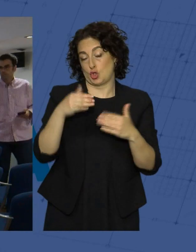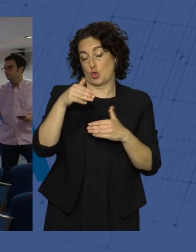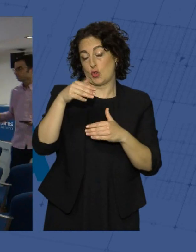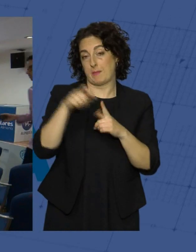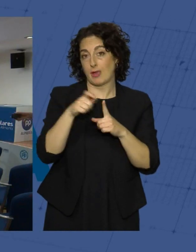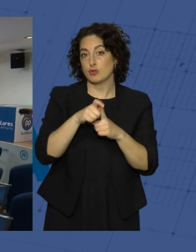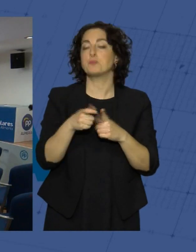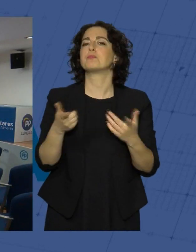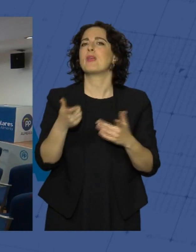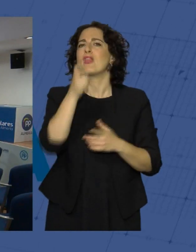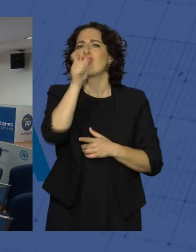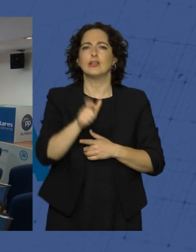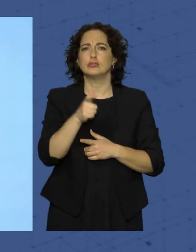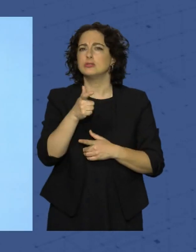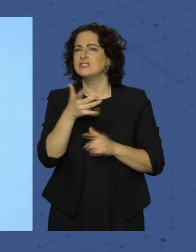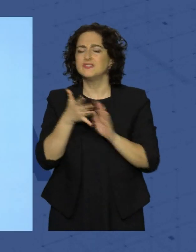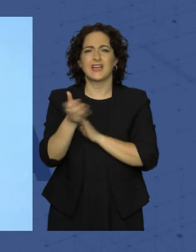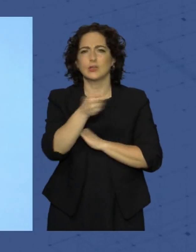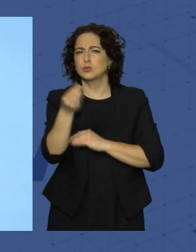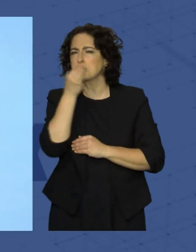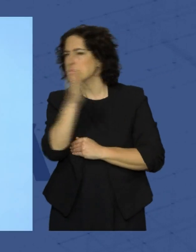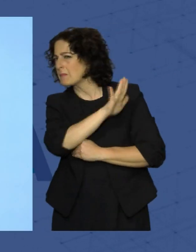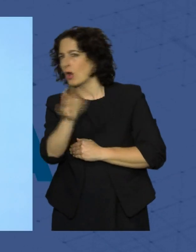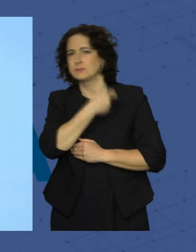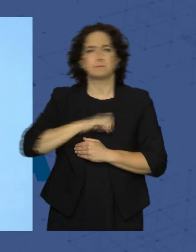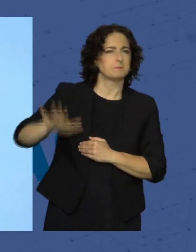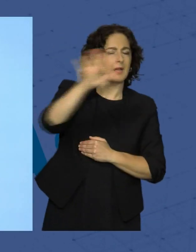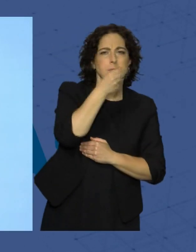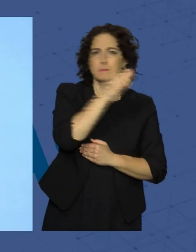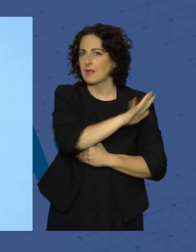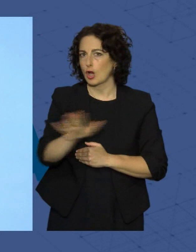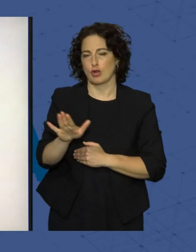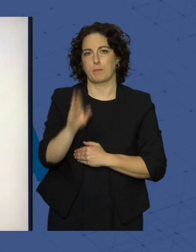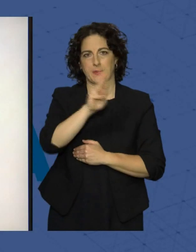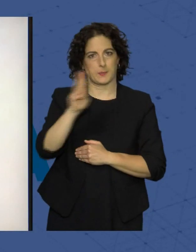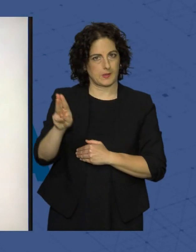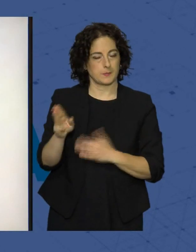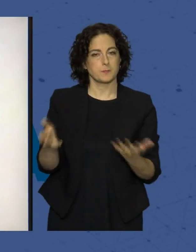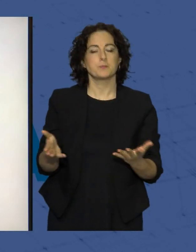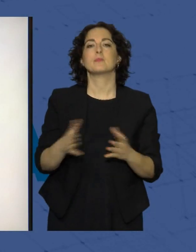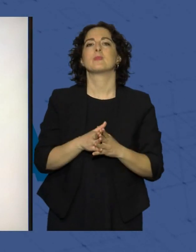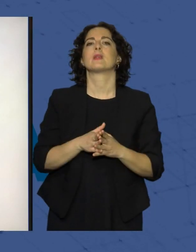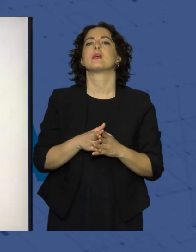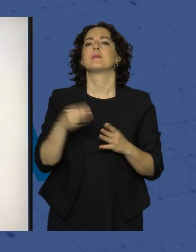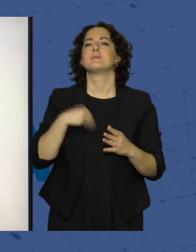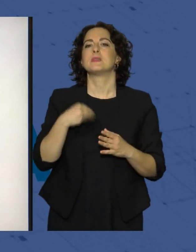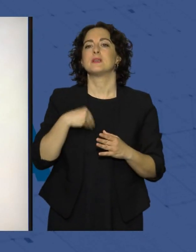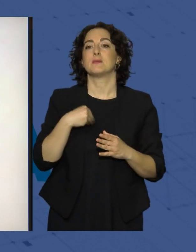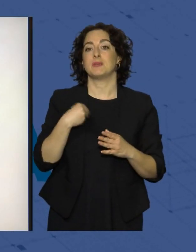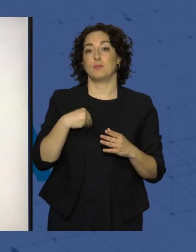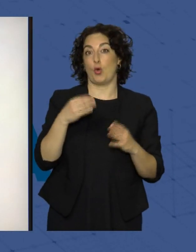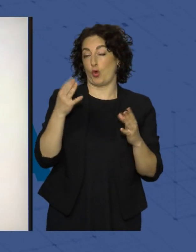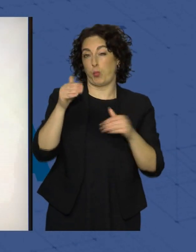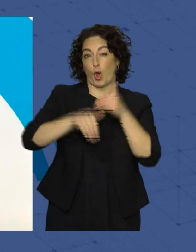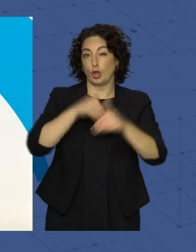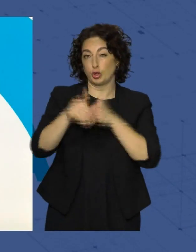datos que le llevan a ser el mejor resultado de toda España para esta formación política. Más de 139.500 votos